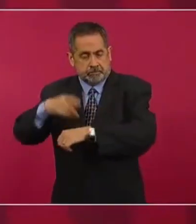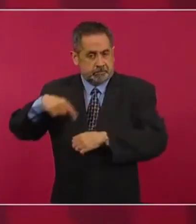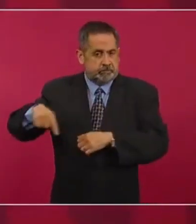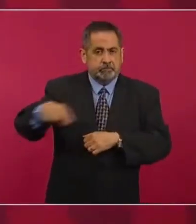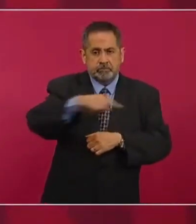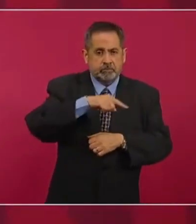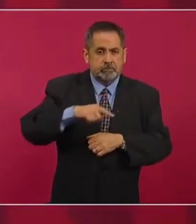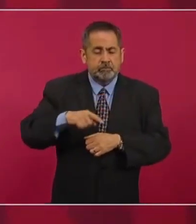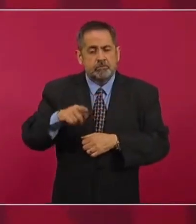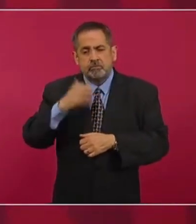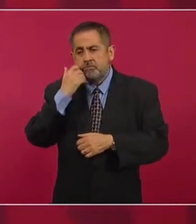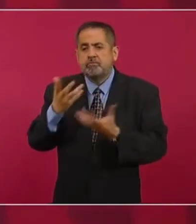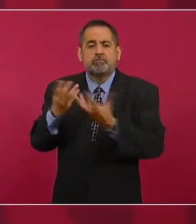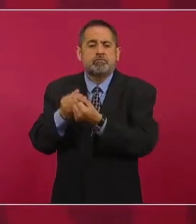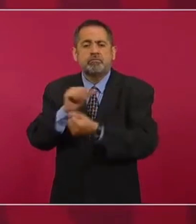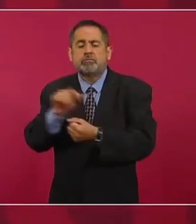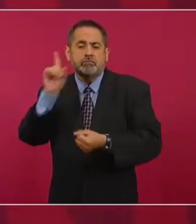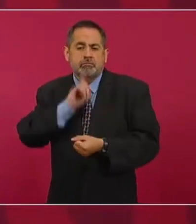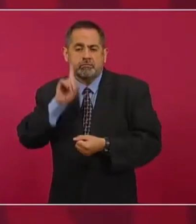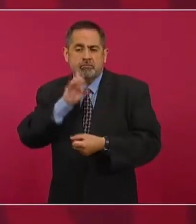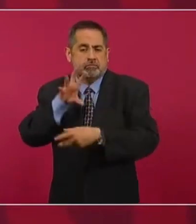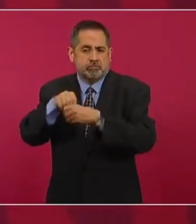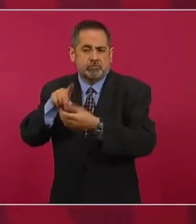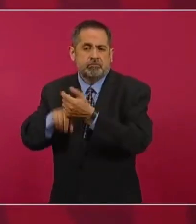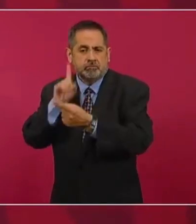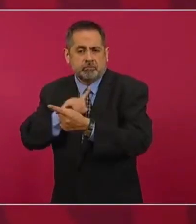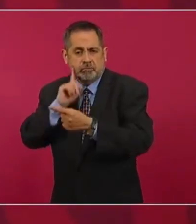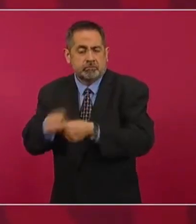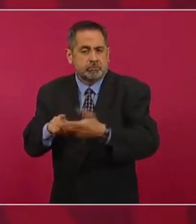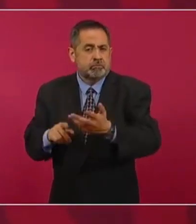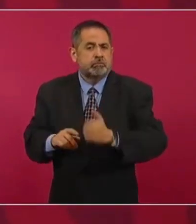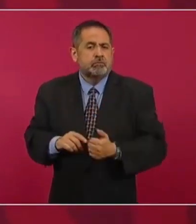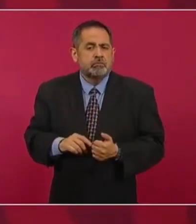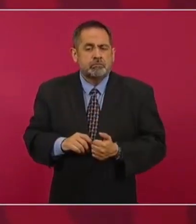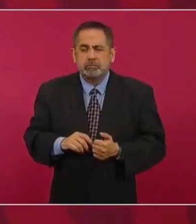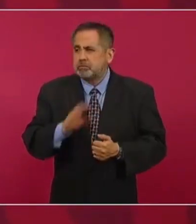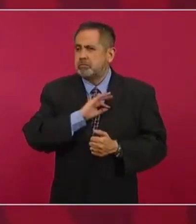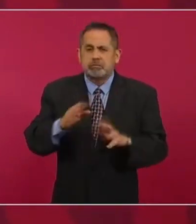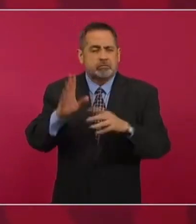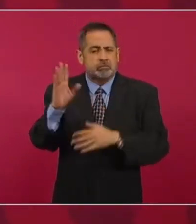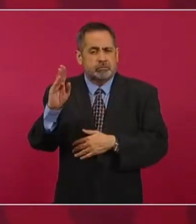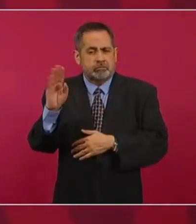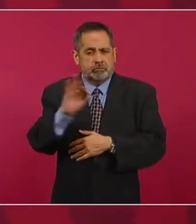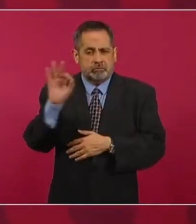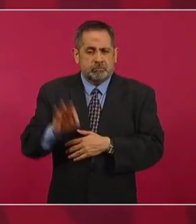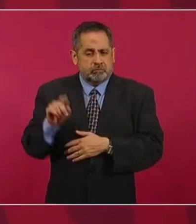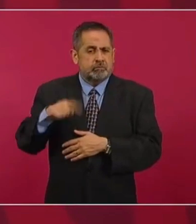están integrados por mujeres y en un 90 por ciento